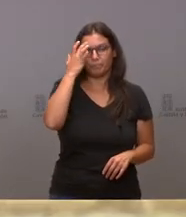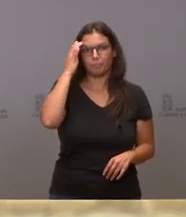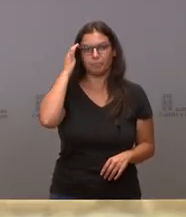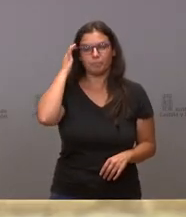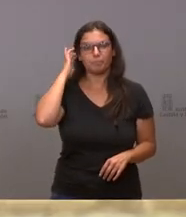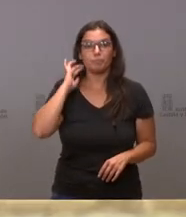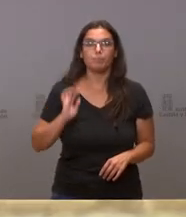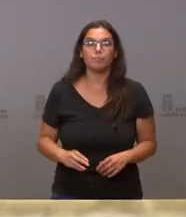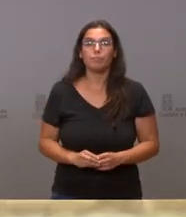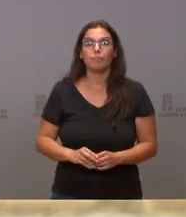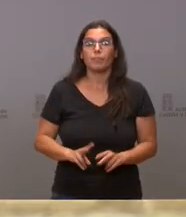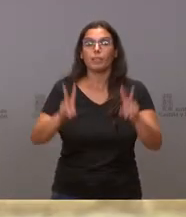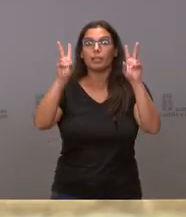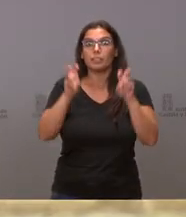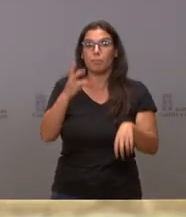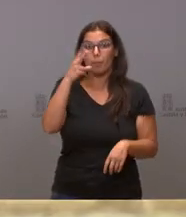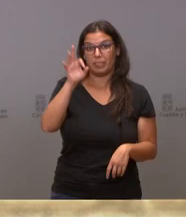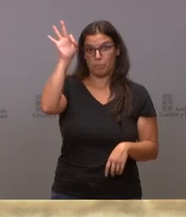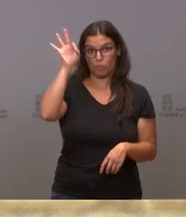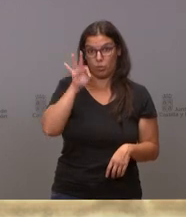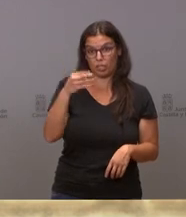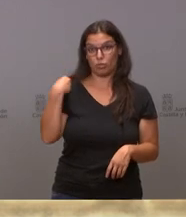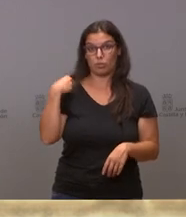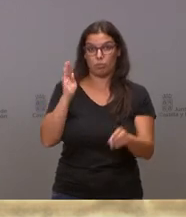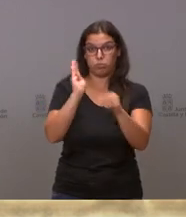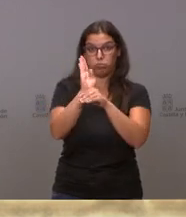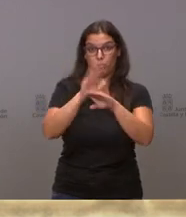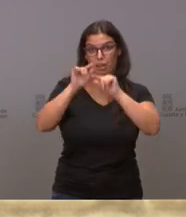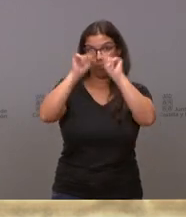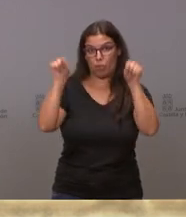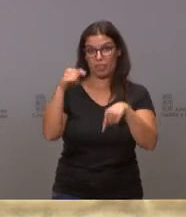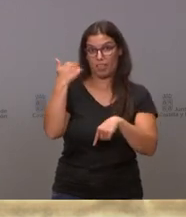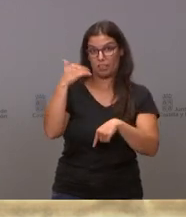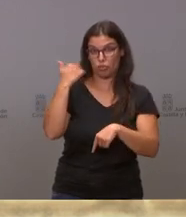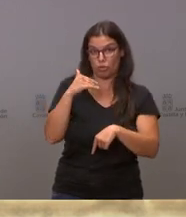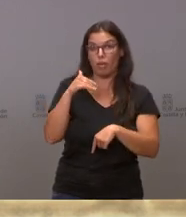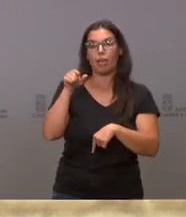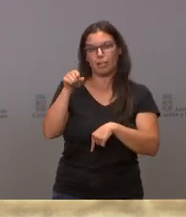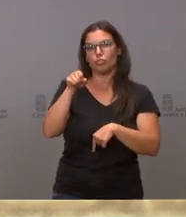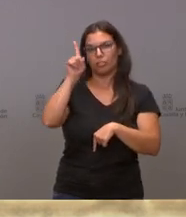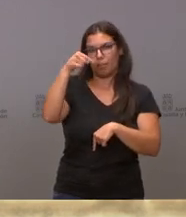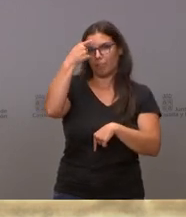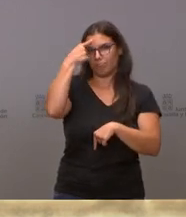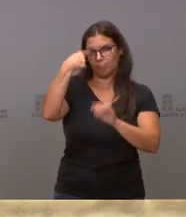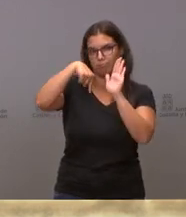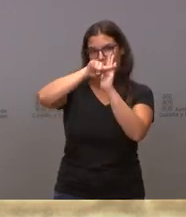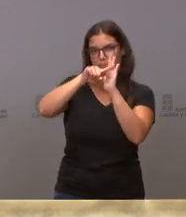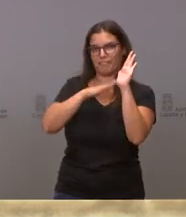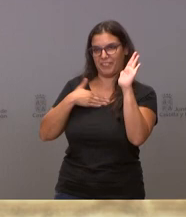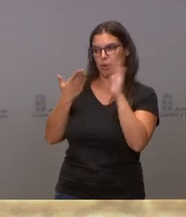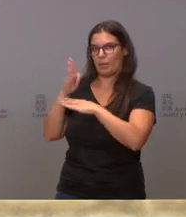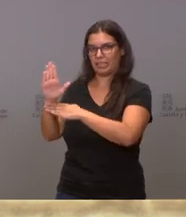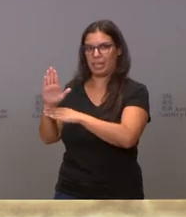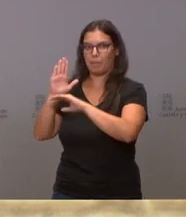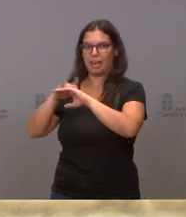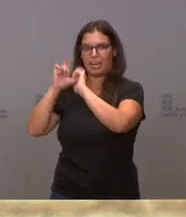Respecto del 20%, es otra de las cuestiones que irá, desde luego, en mi maleta cuando tenga la entrevista con el presidente de Gobierno. Hemos